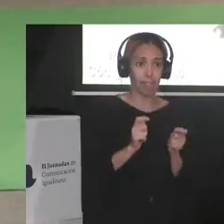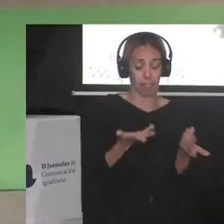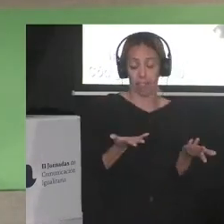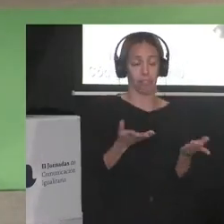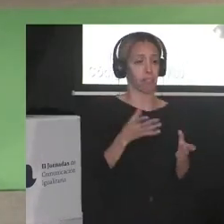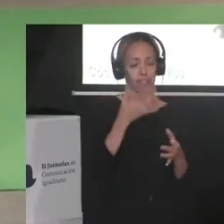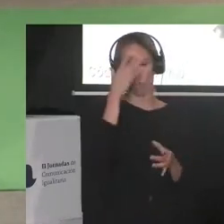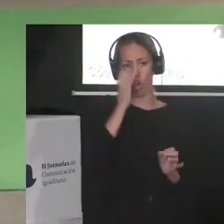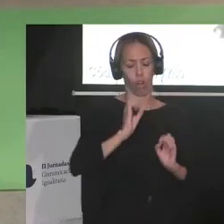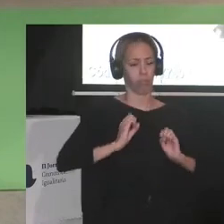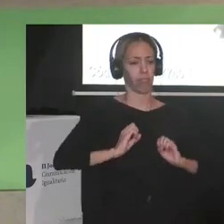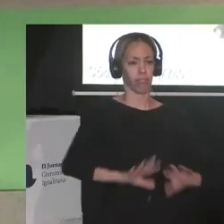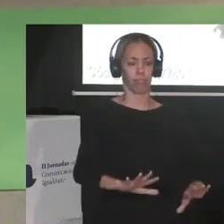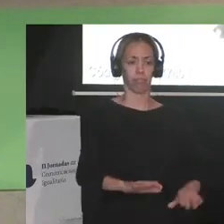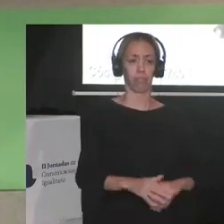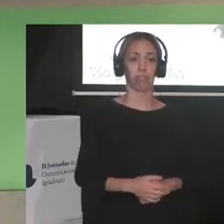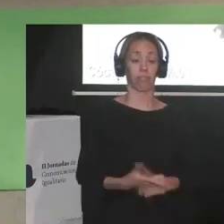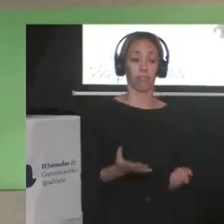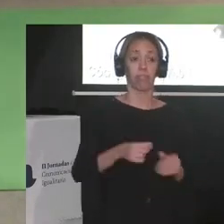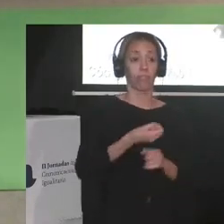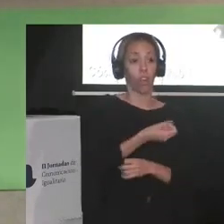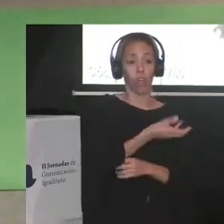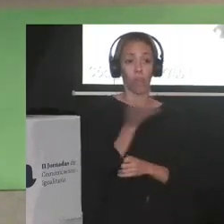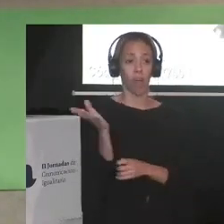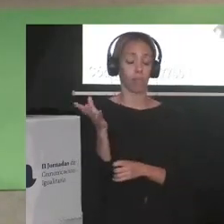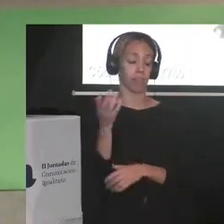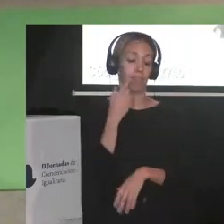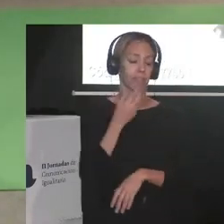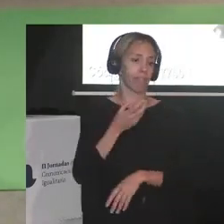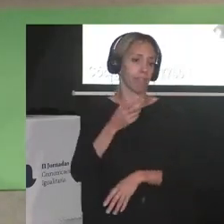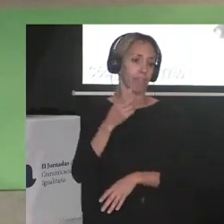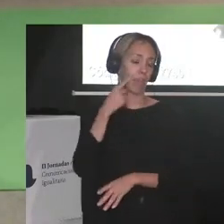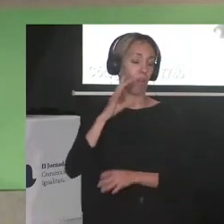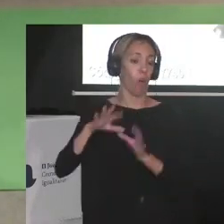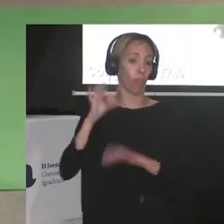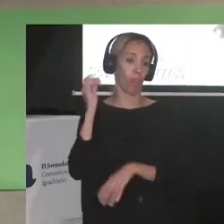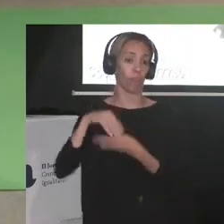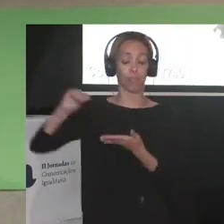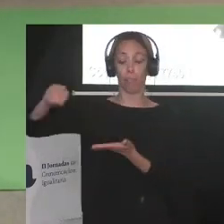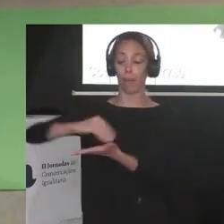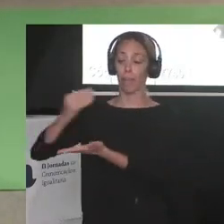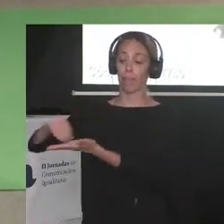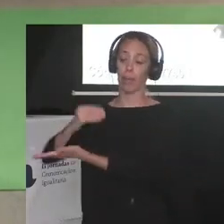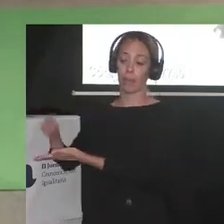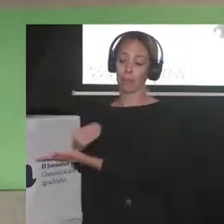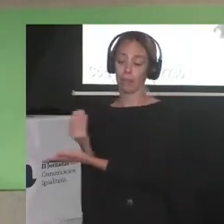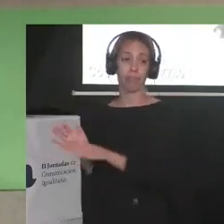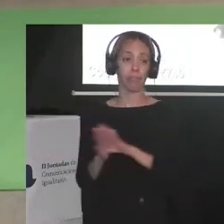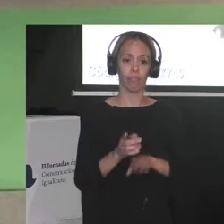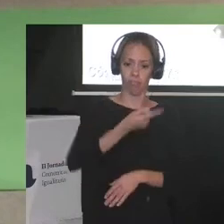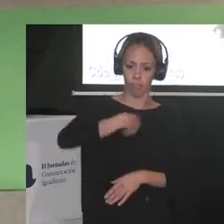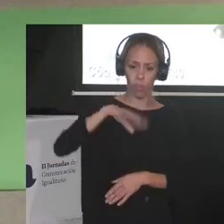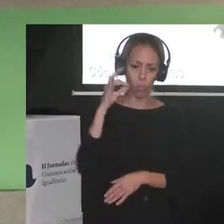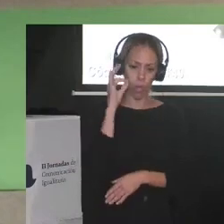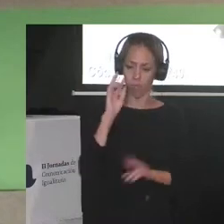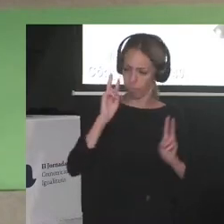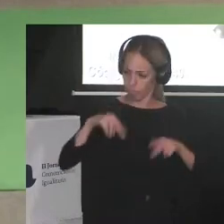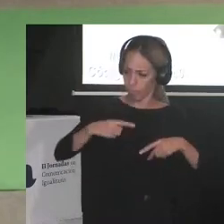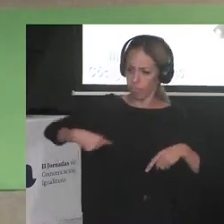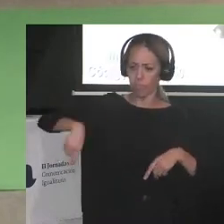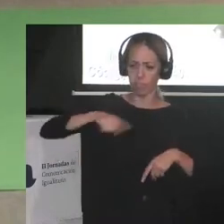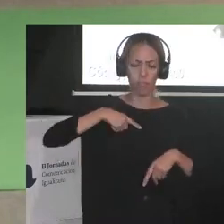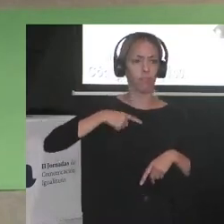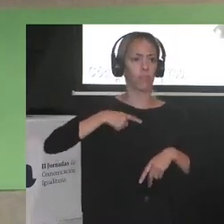periodismo. Para todo lo demás existe Mastercard. Reconocernos entre nosotras como parte de una misma